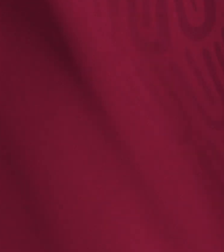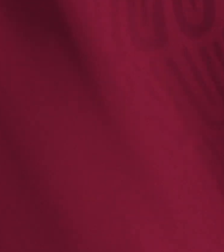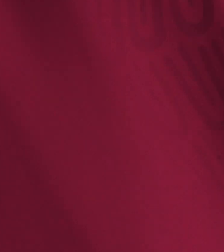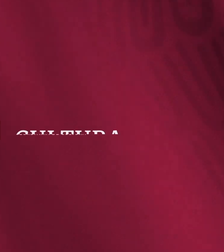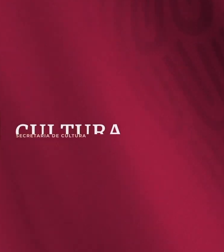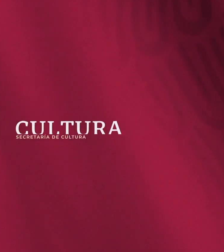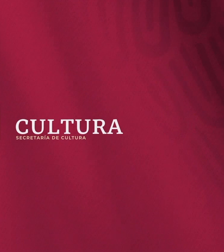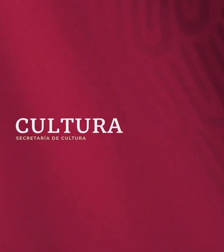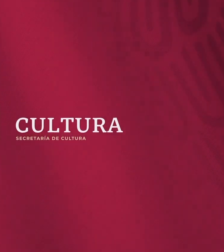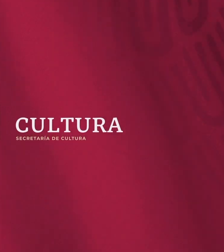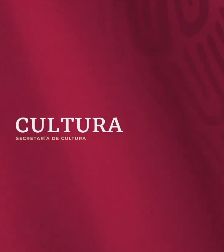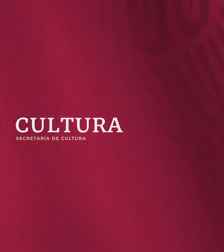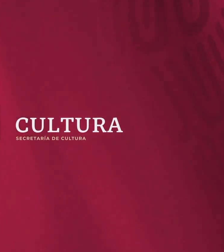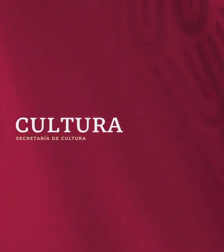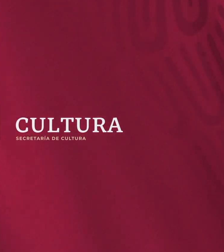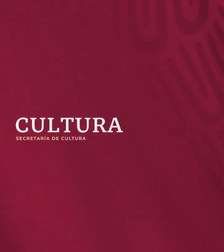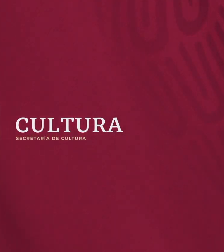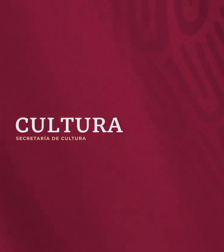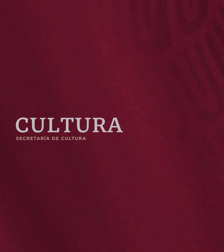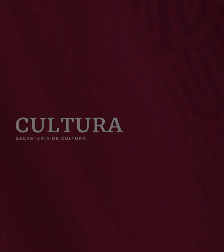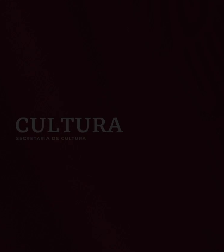Gobierno de México E, desde Es un Vehicle Bur Bur RecSA Libro Bus